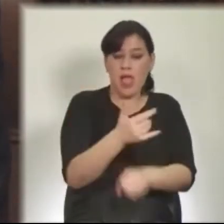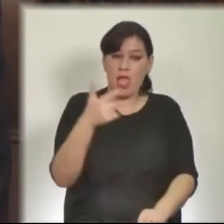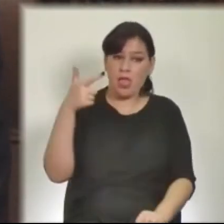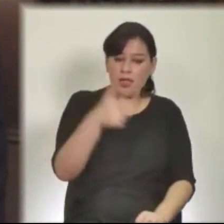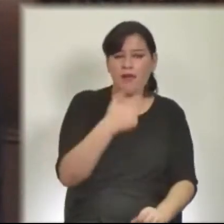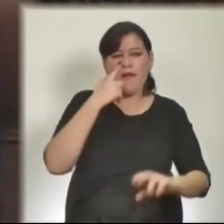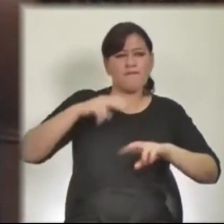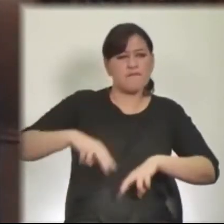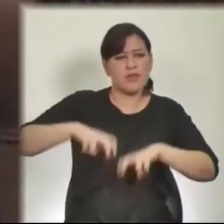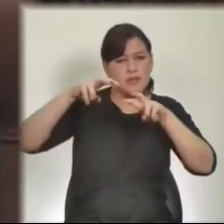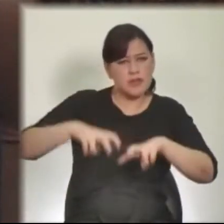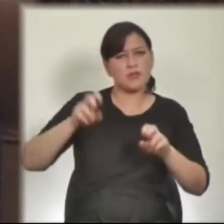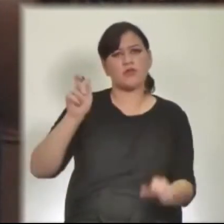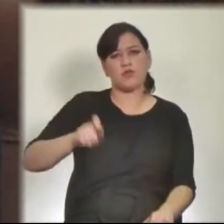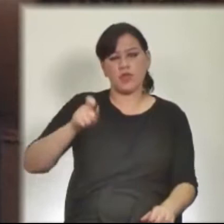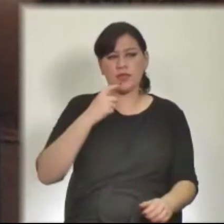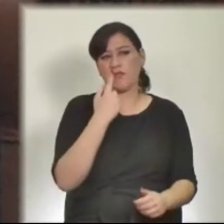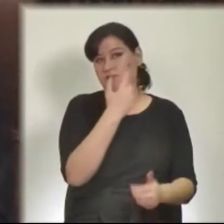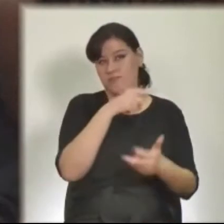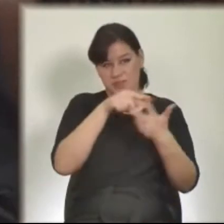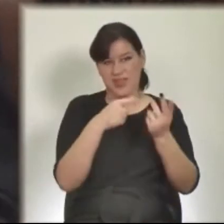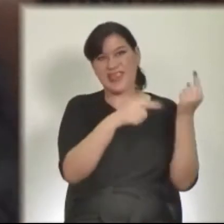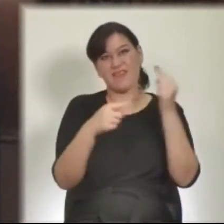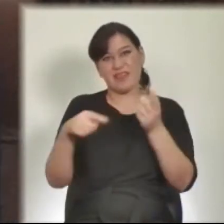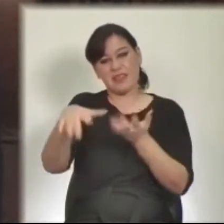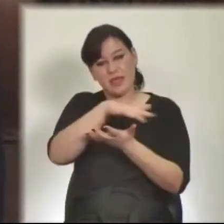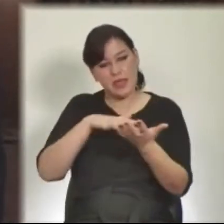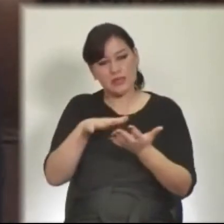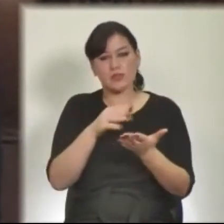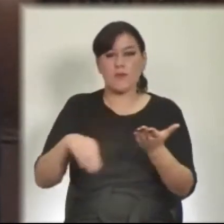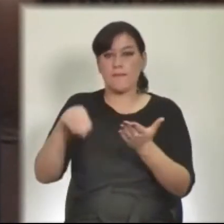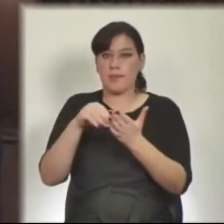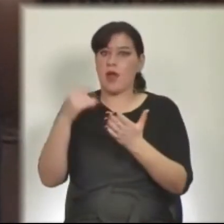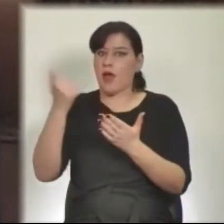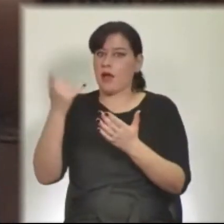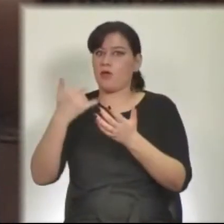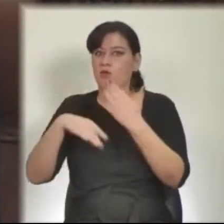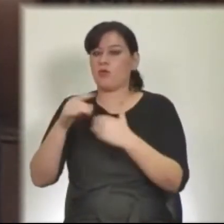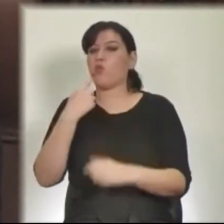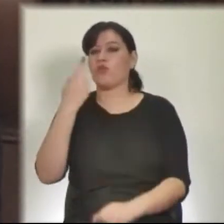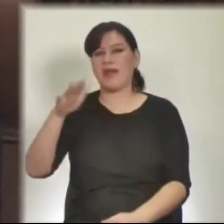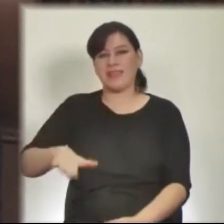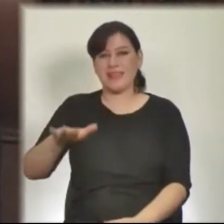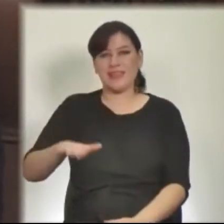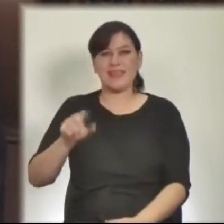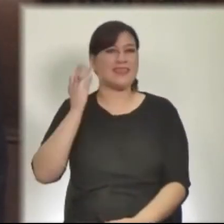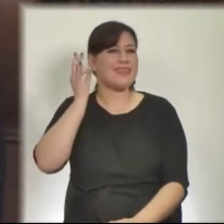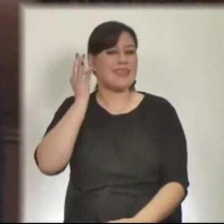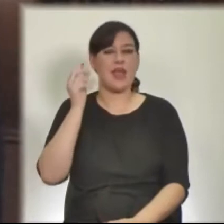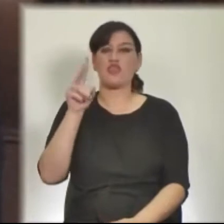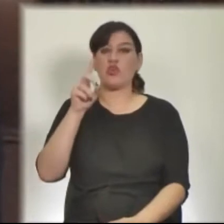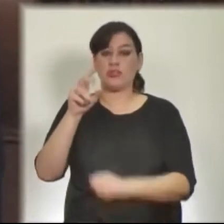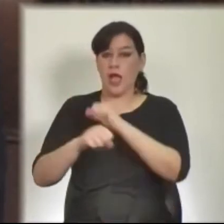investigación judicial avanza en cada caso, mientras se agregan otros daños irreparables. Una niña de 12 años murió por una bala